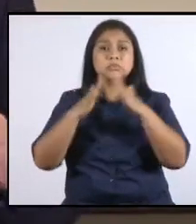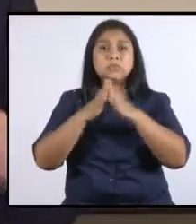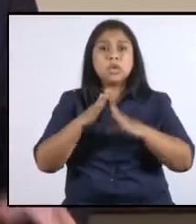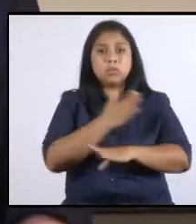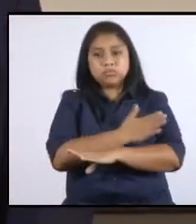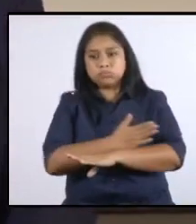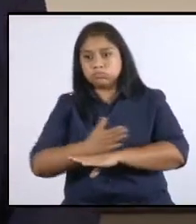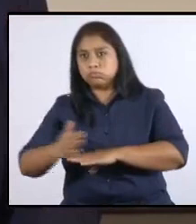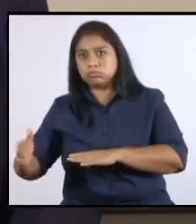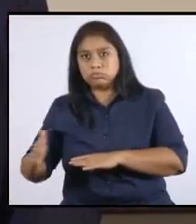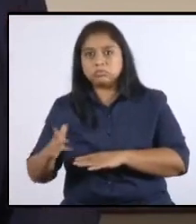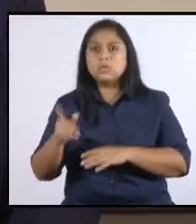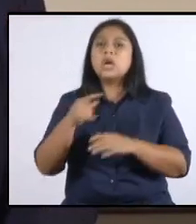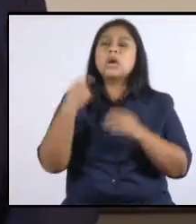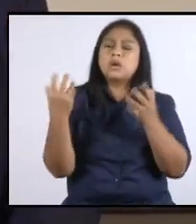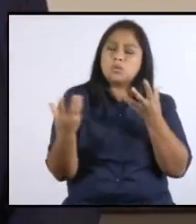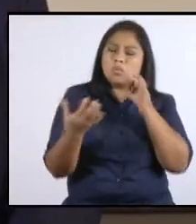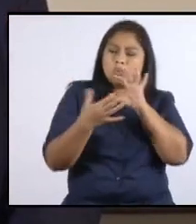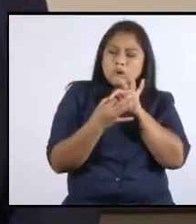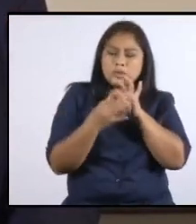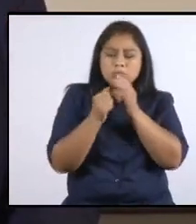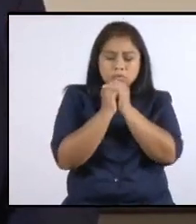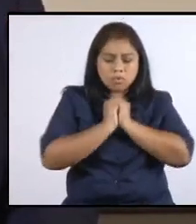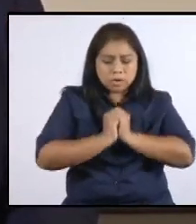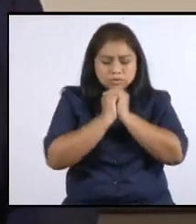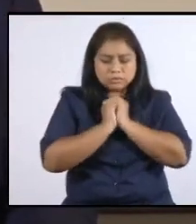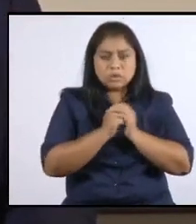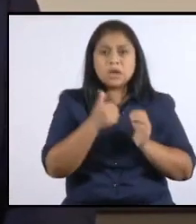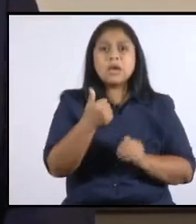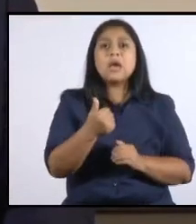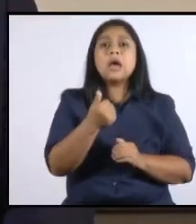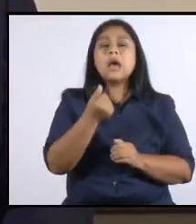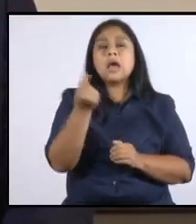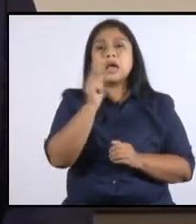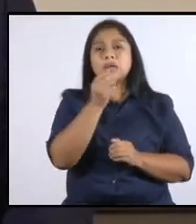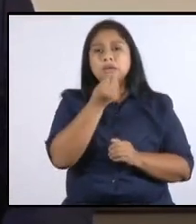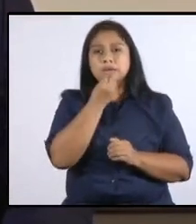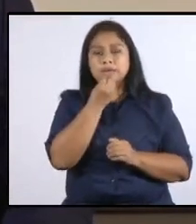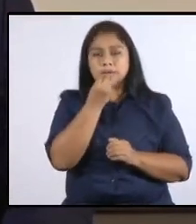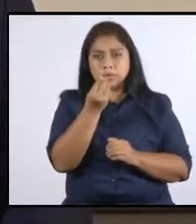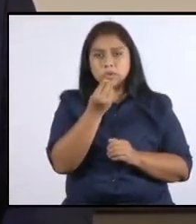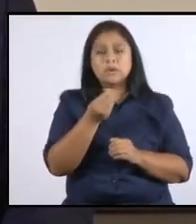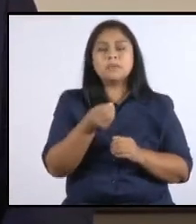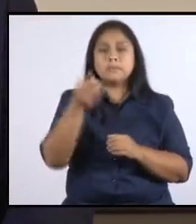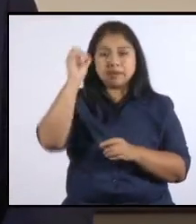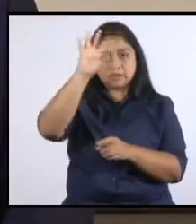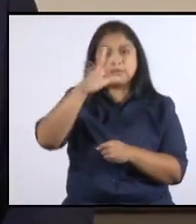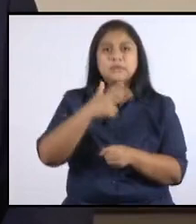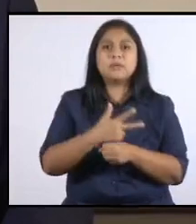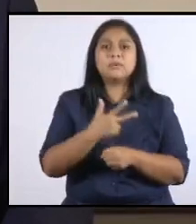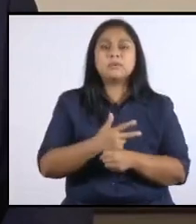unamos en oración y ayuno para pedirle a Dios que bendiga a Guatemala.